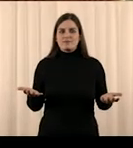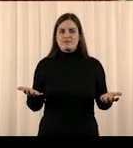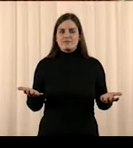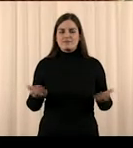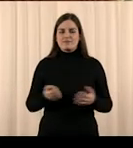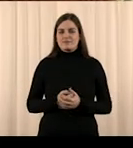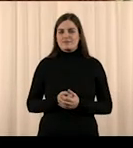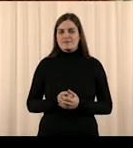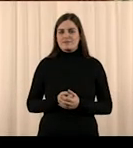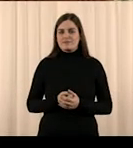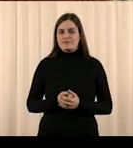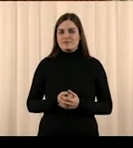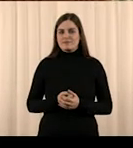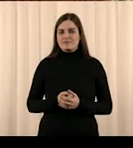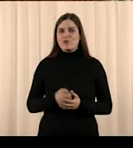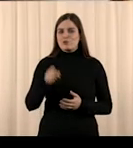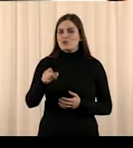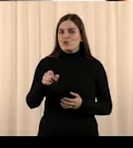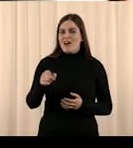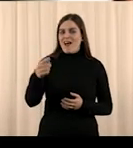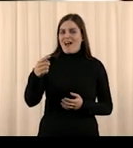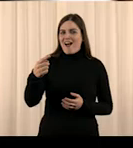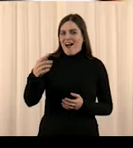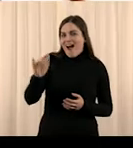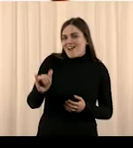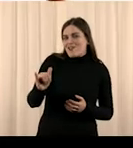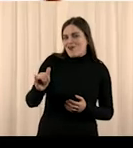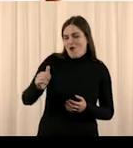Ya que tienes la extraordinaria oportunidad de estar vivo.